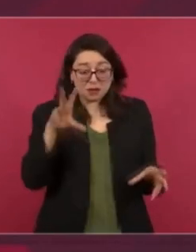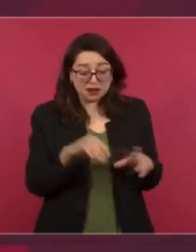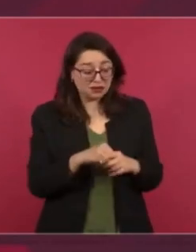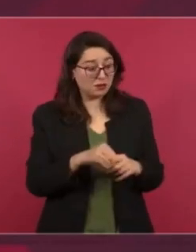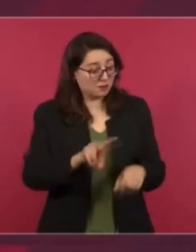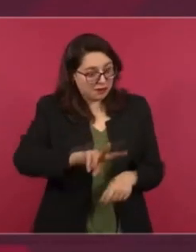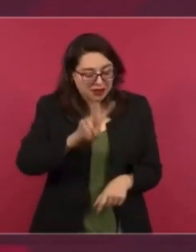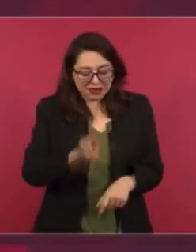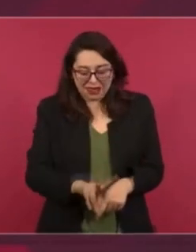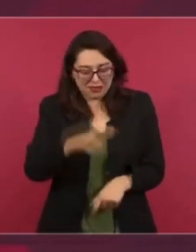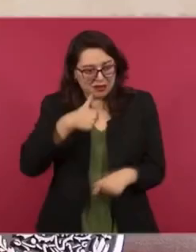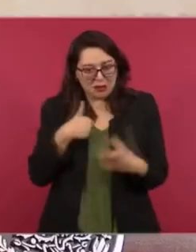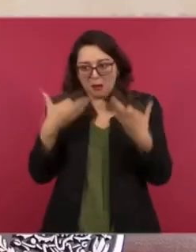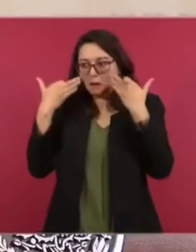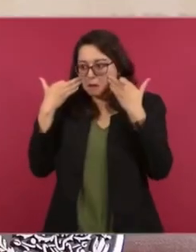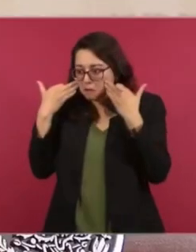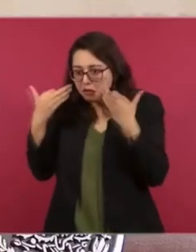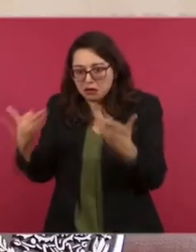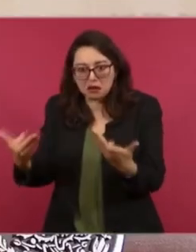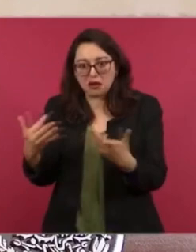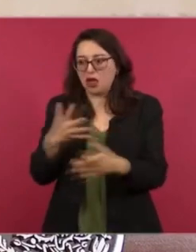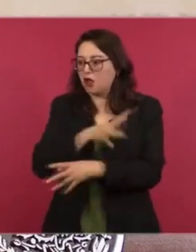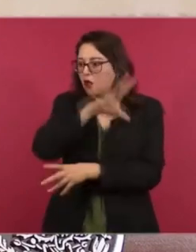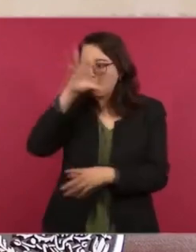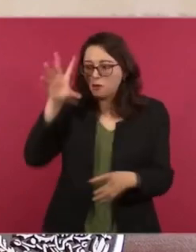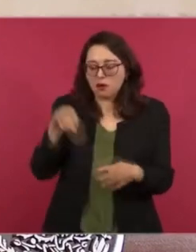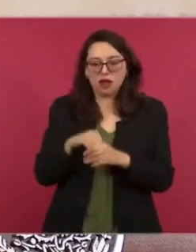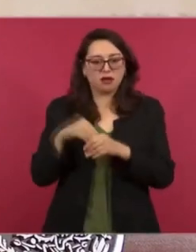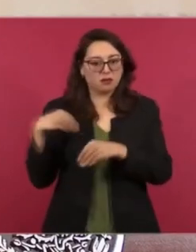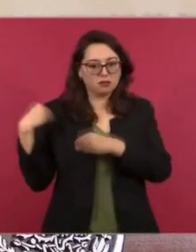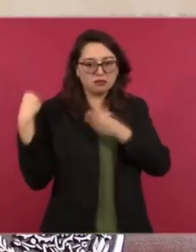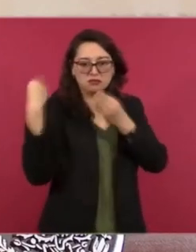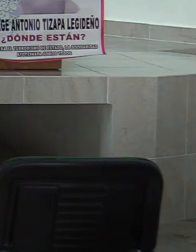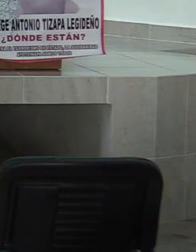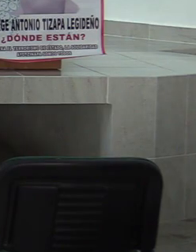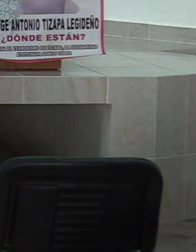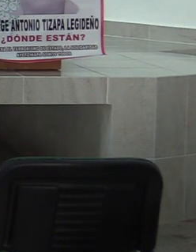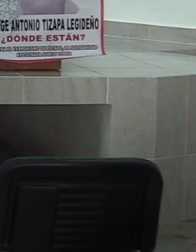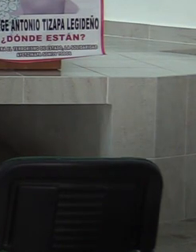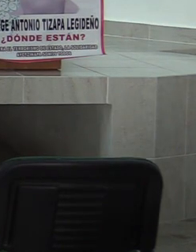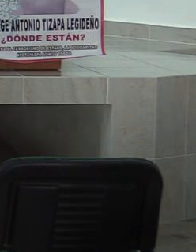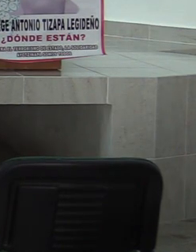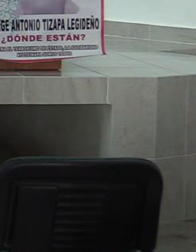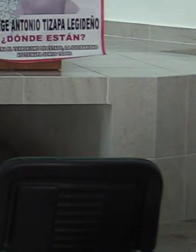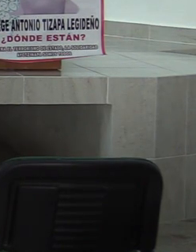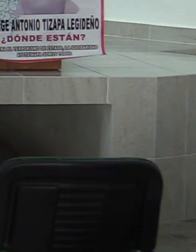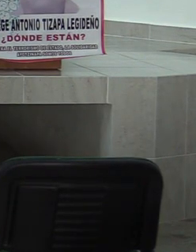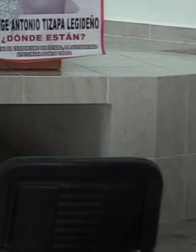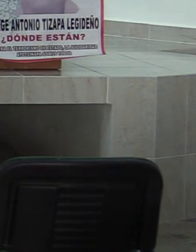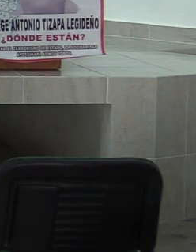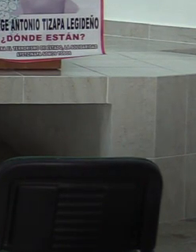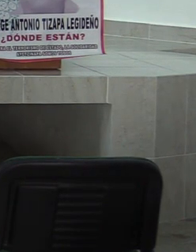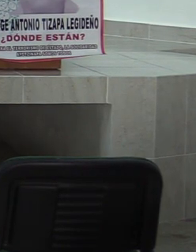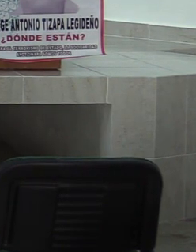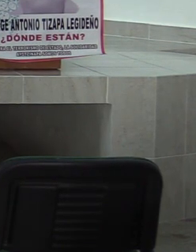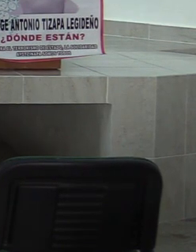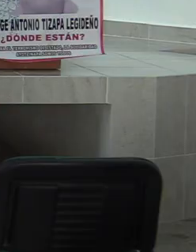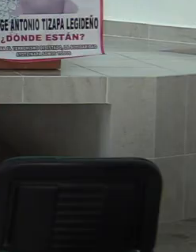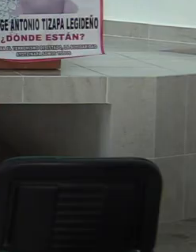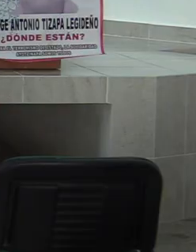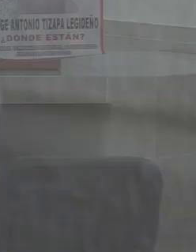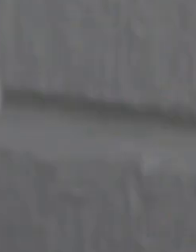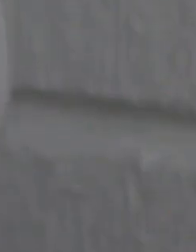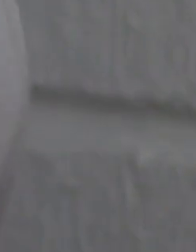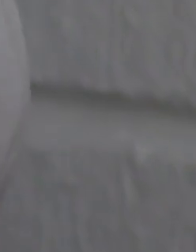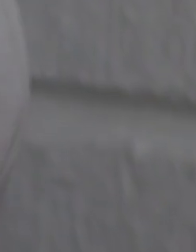entregado toda la información que tiene y ha ayudado. En el marco del noveno aniversario del caso Ayotzinapa, el